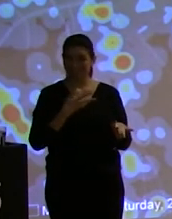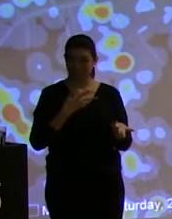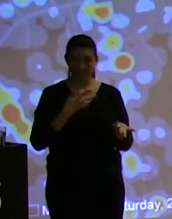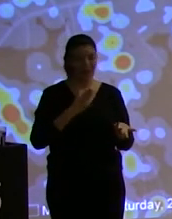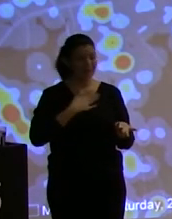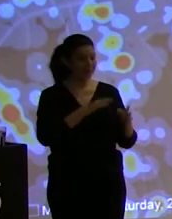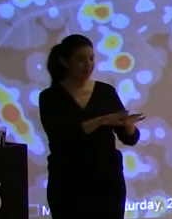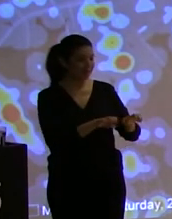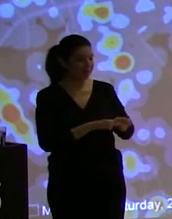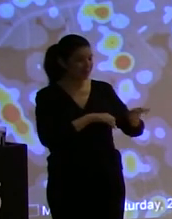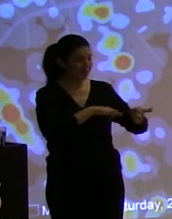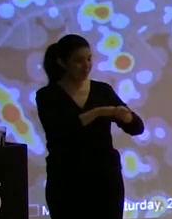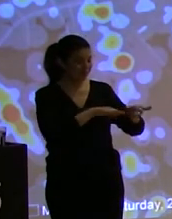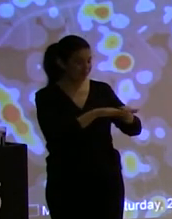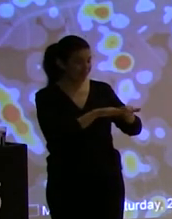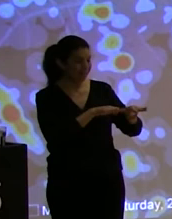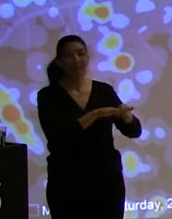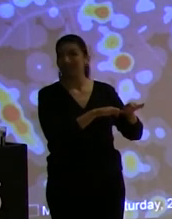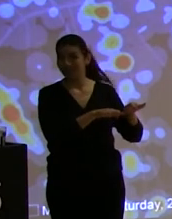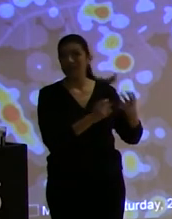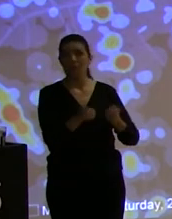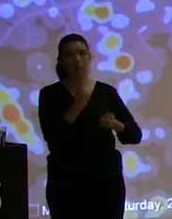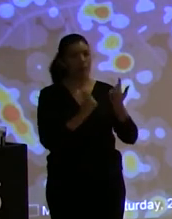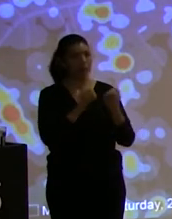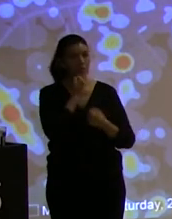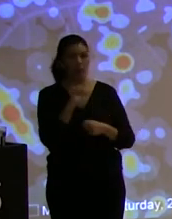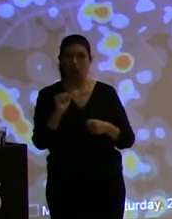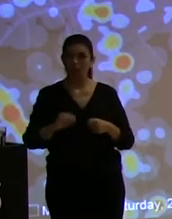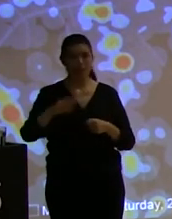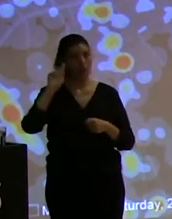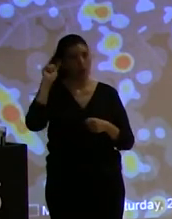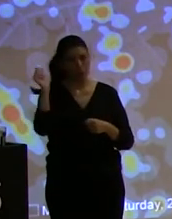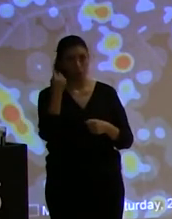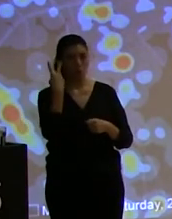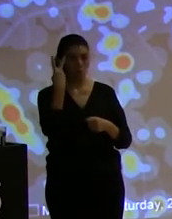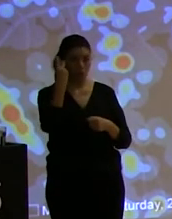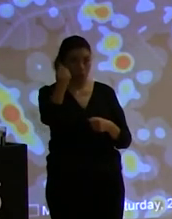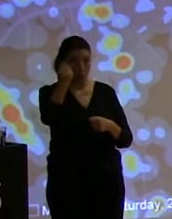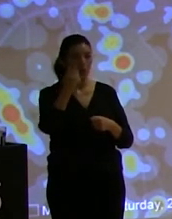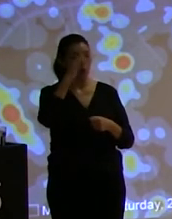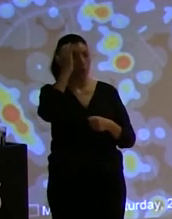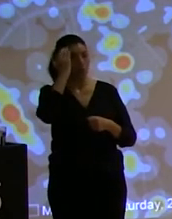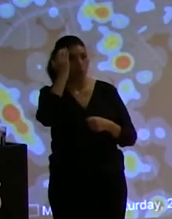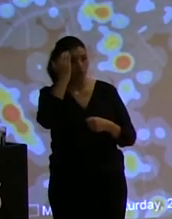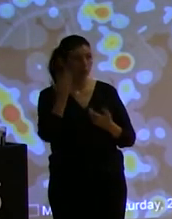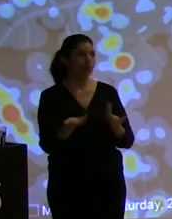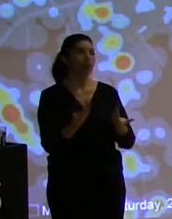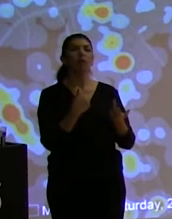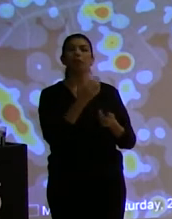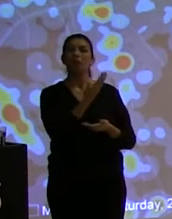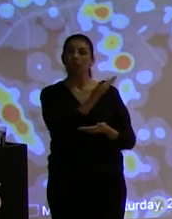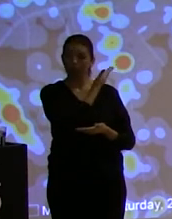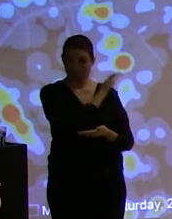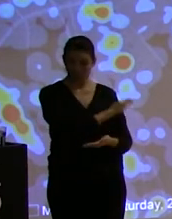todo el mundo sabe, menos que yo, sabe muy bien de tecnologías digitales. Esto, por ejemplo, es un estudio sobre la equidad